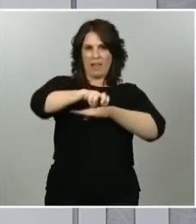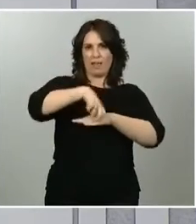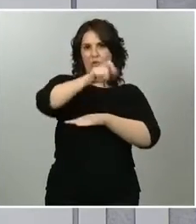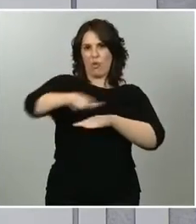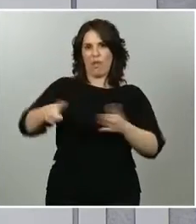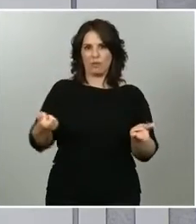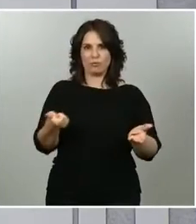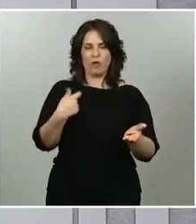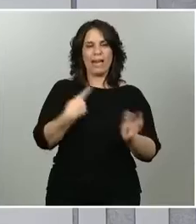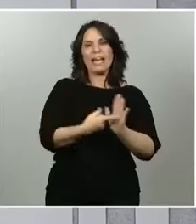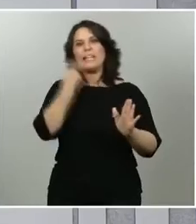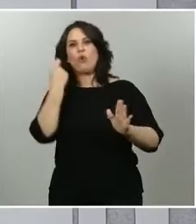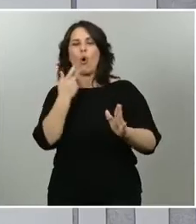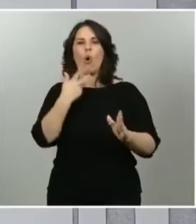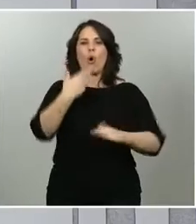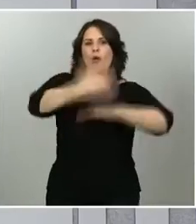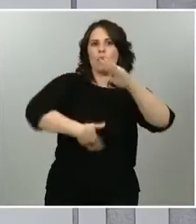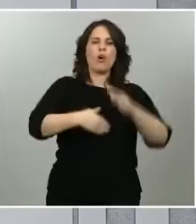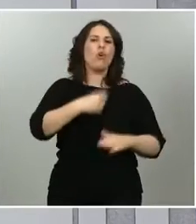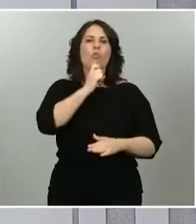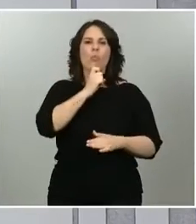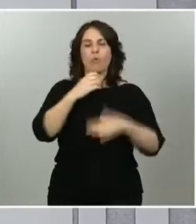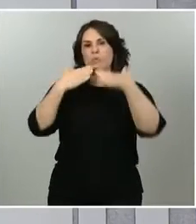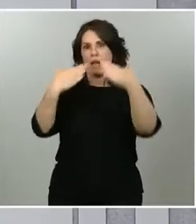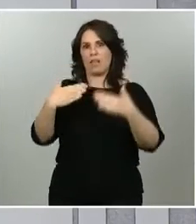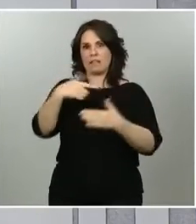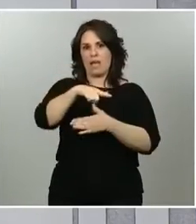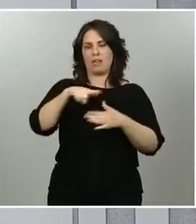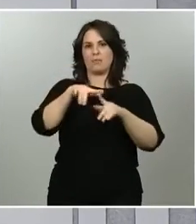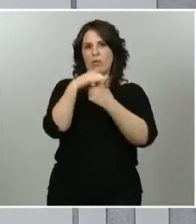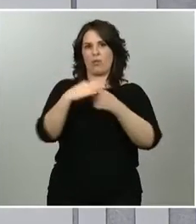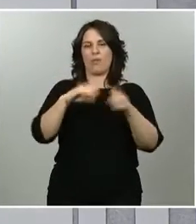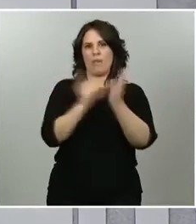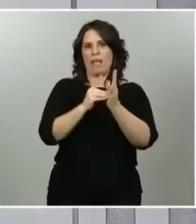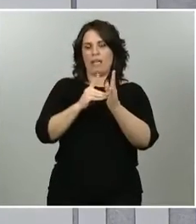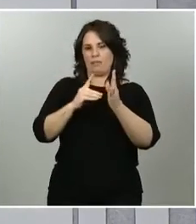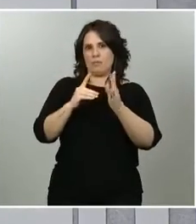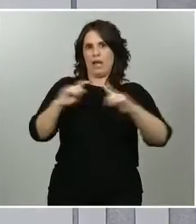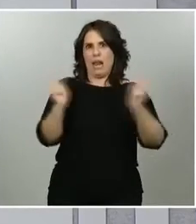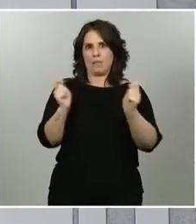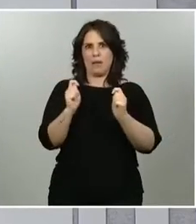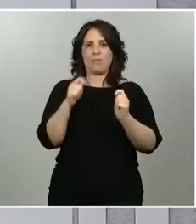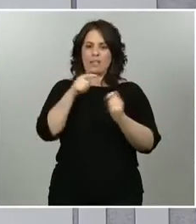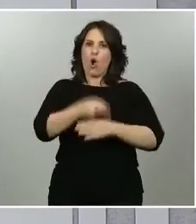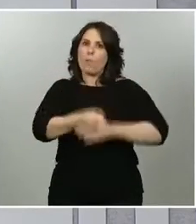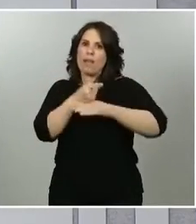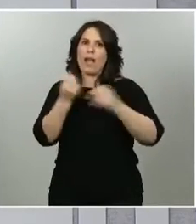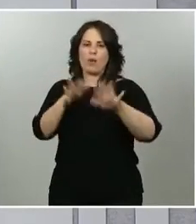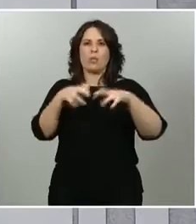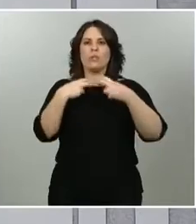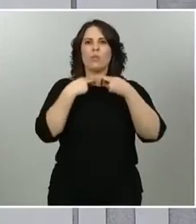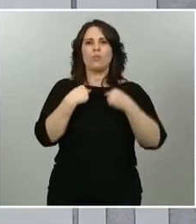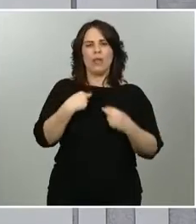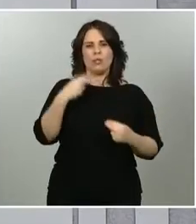mecanismo constitucional reforzado que obliga a que sea el Congreso de los Diputados el que dé el visto bueno para que